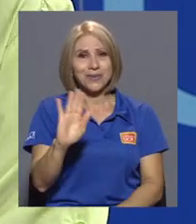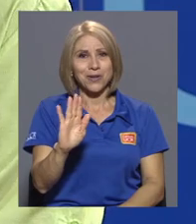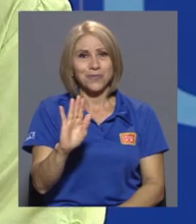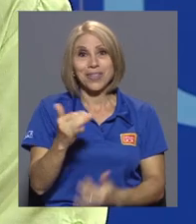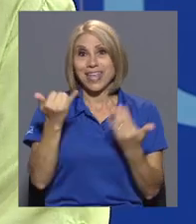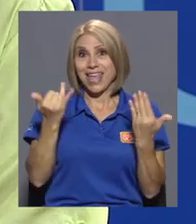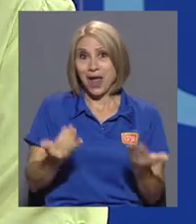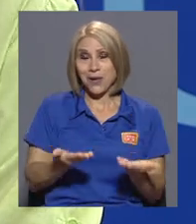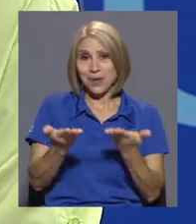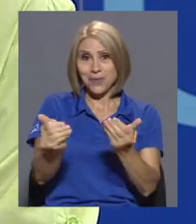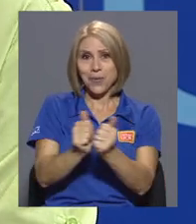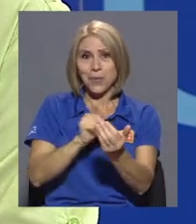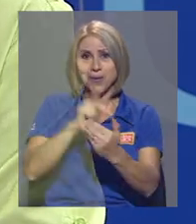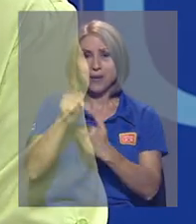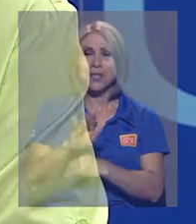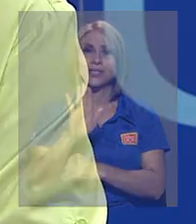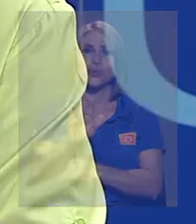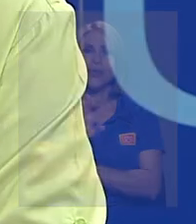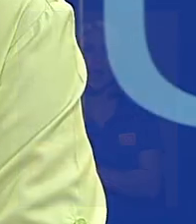y los dejo en la programación de su canal UCR.